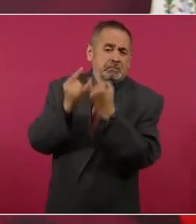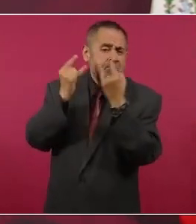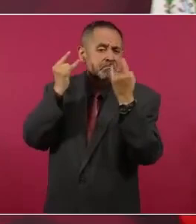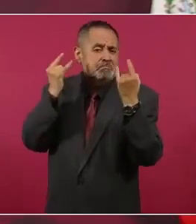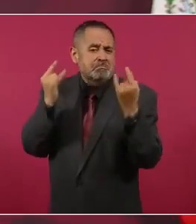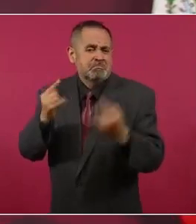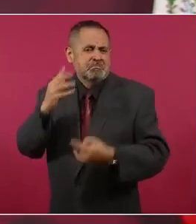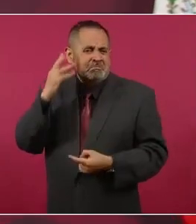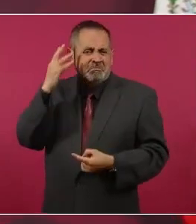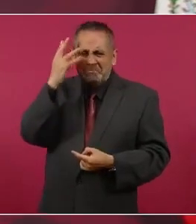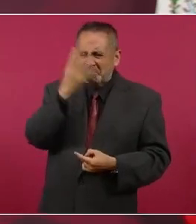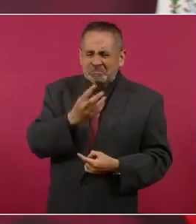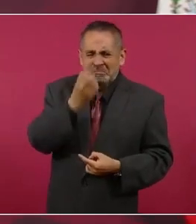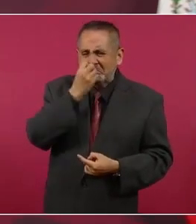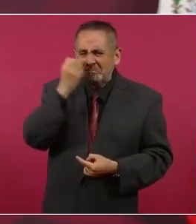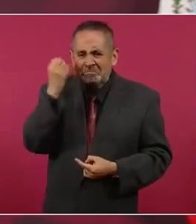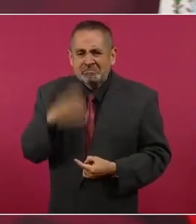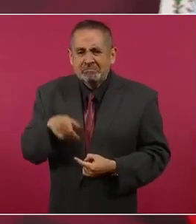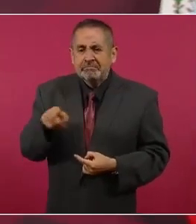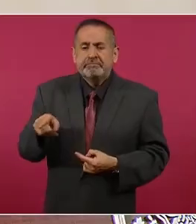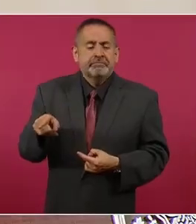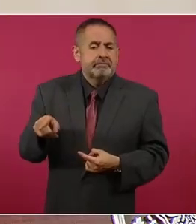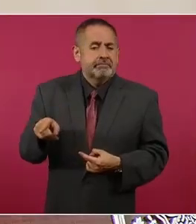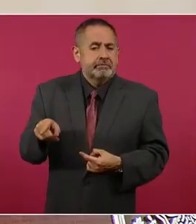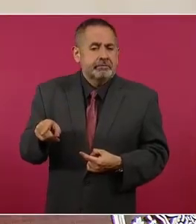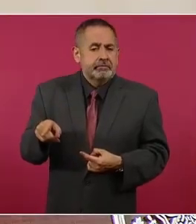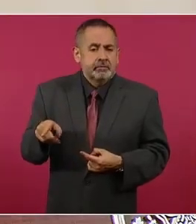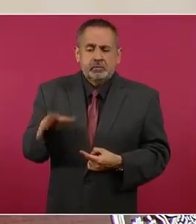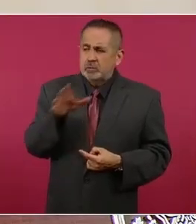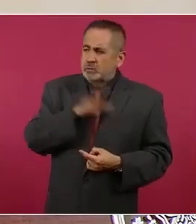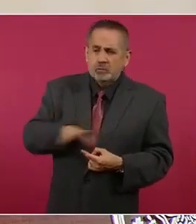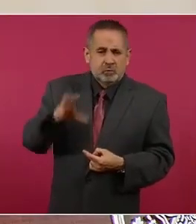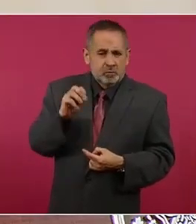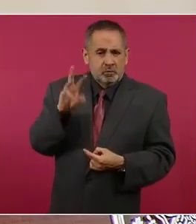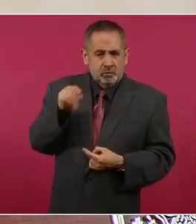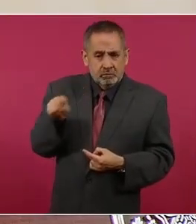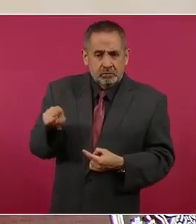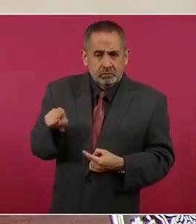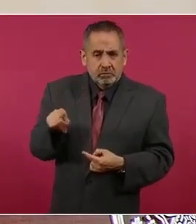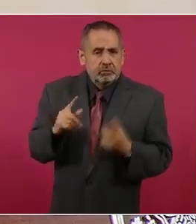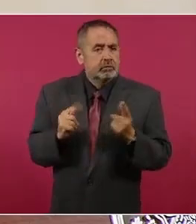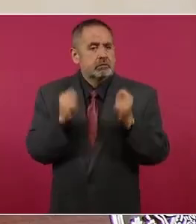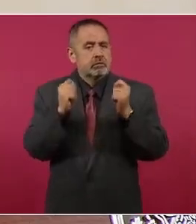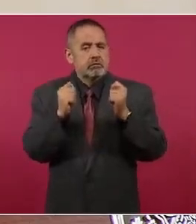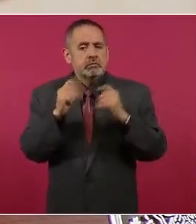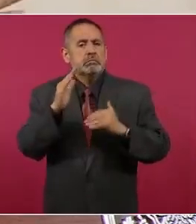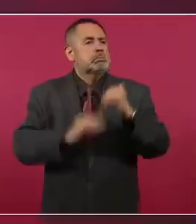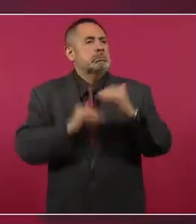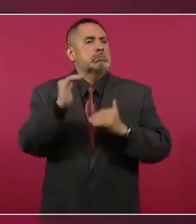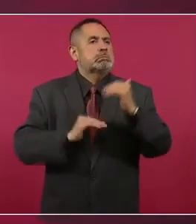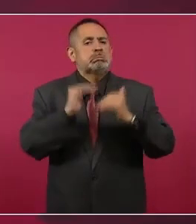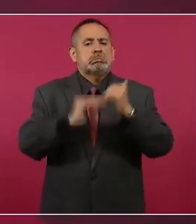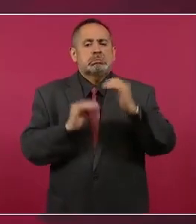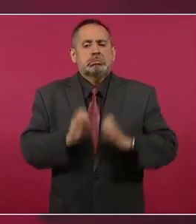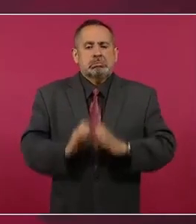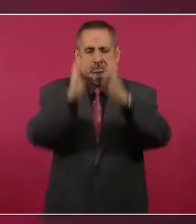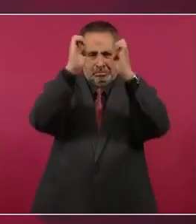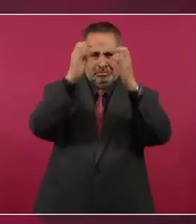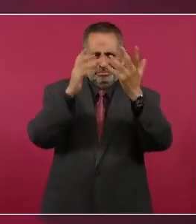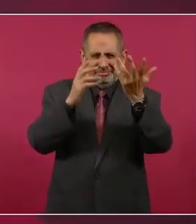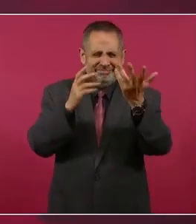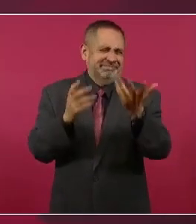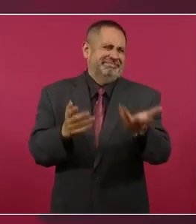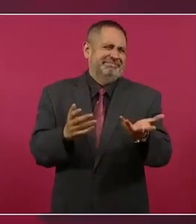emblemática. Enfrente está el